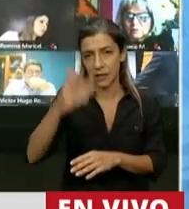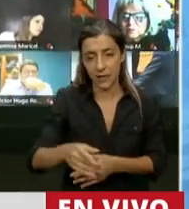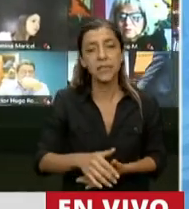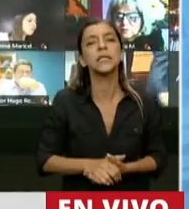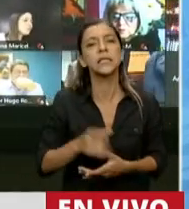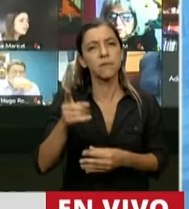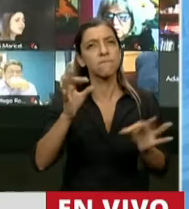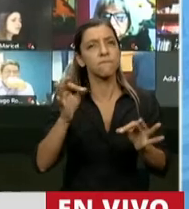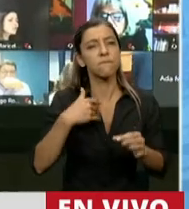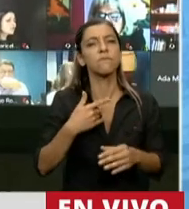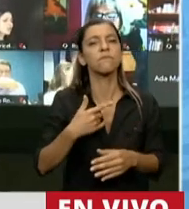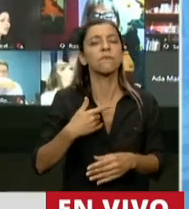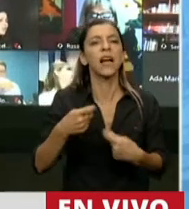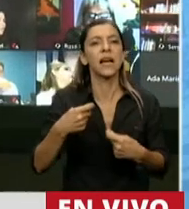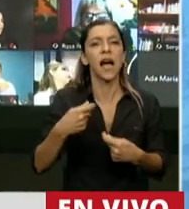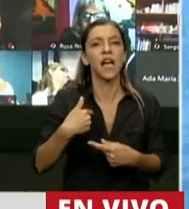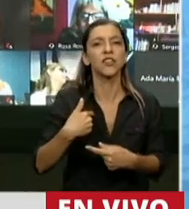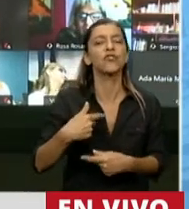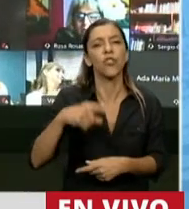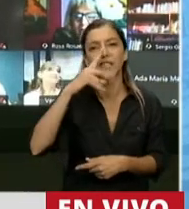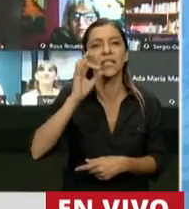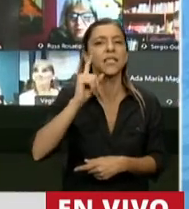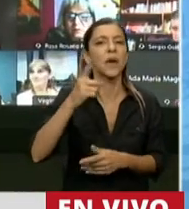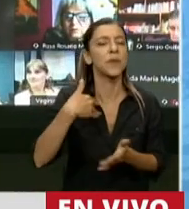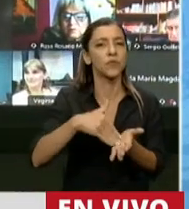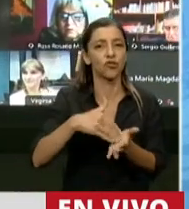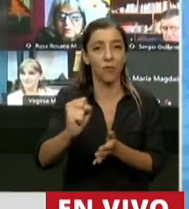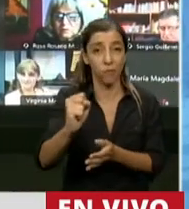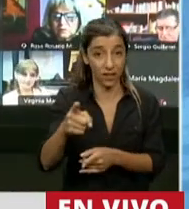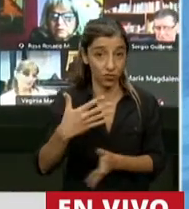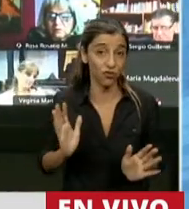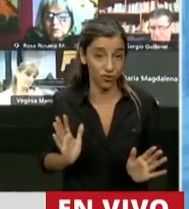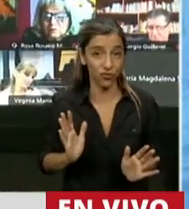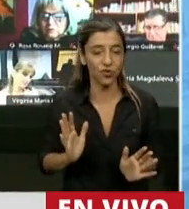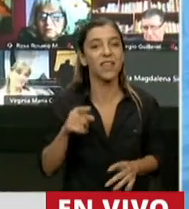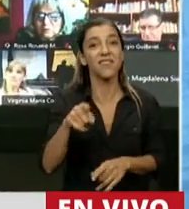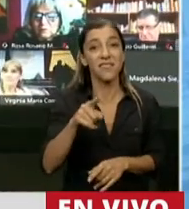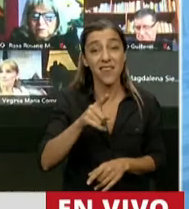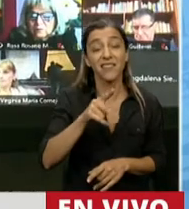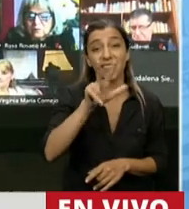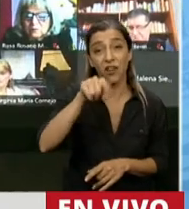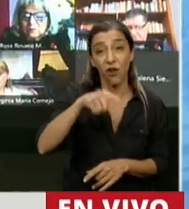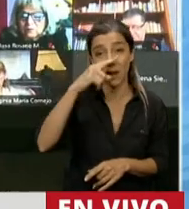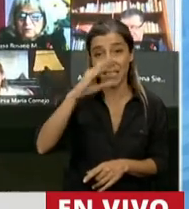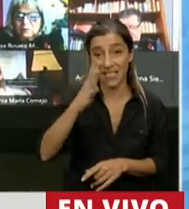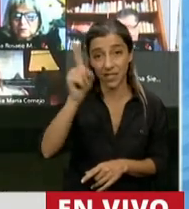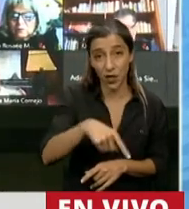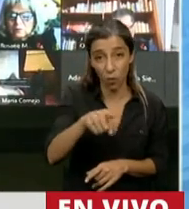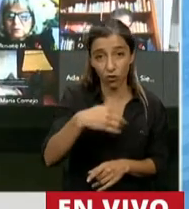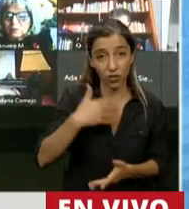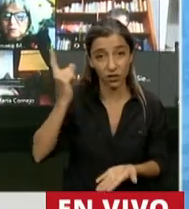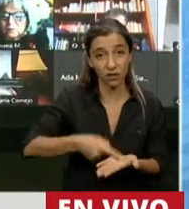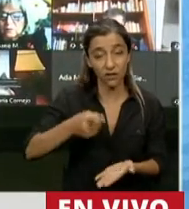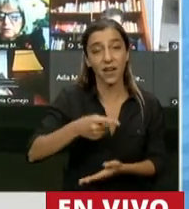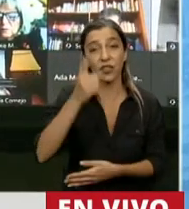.070 millones de pesos y ese coeficiente original del 3,75 que dispuso el decreto